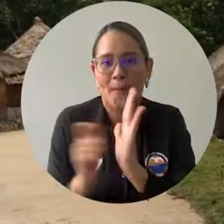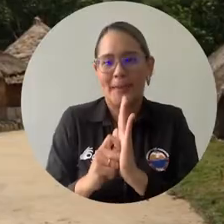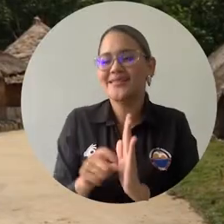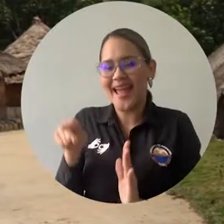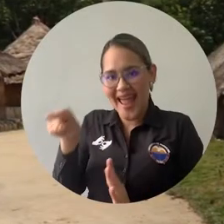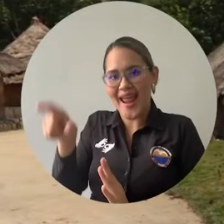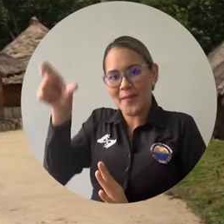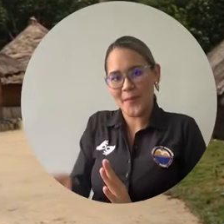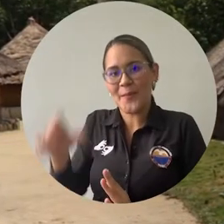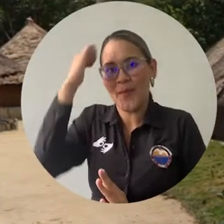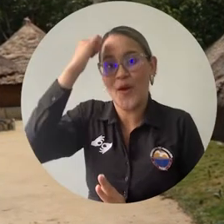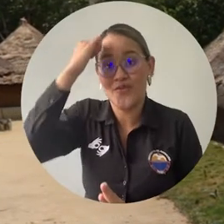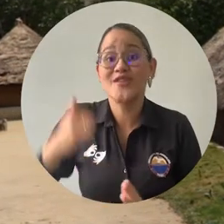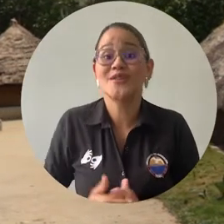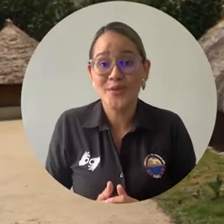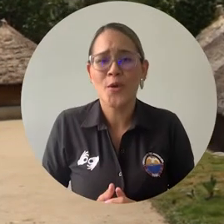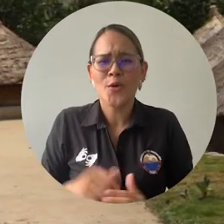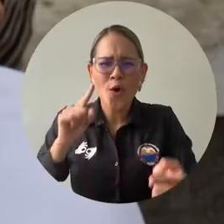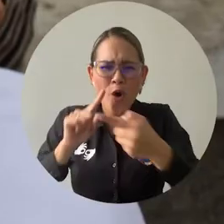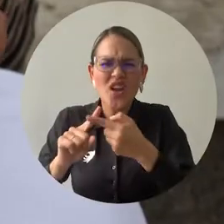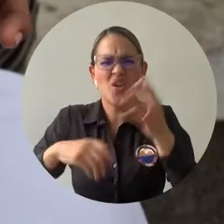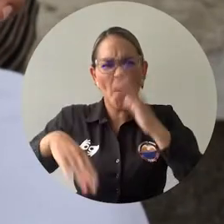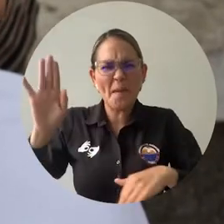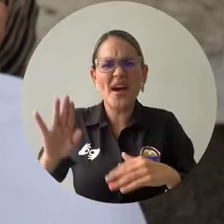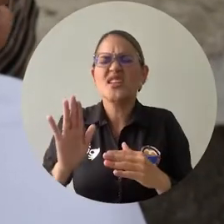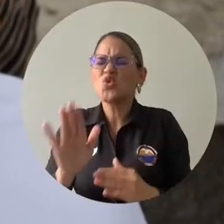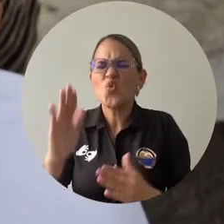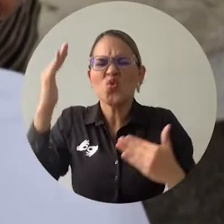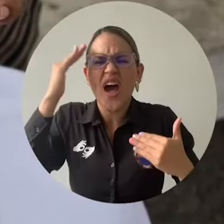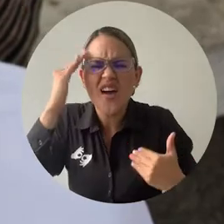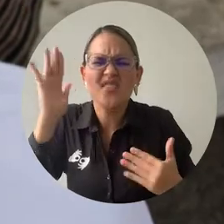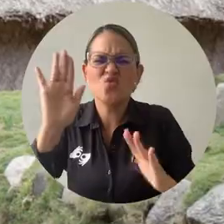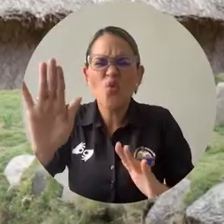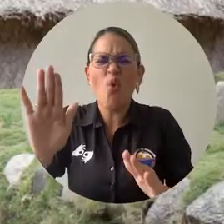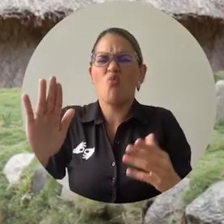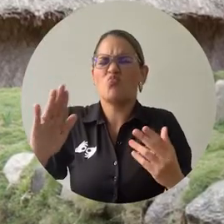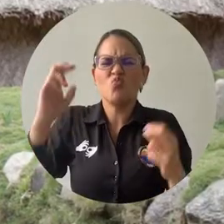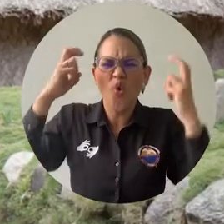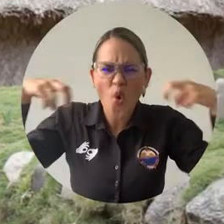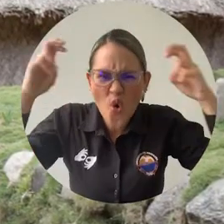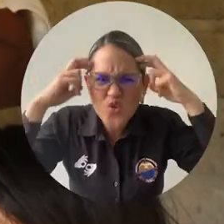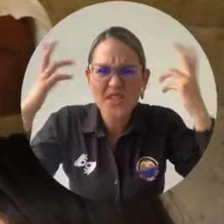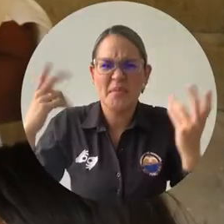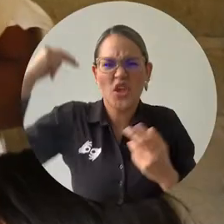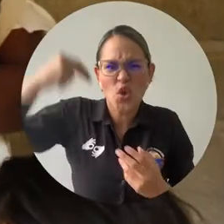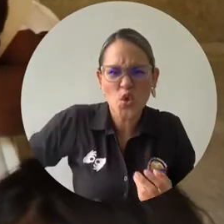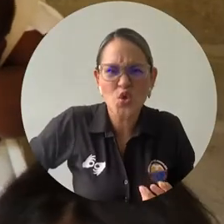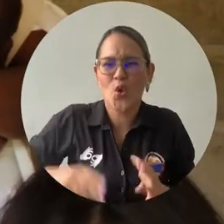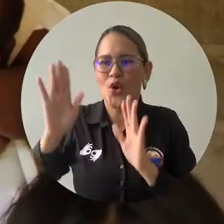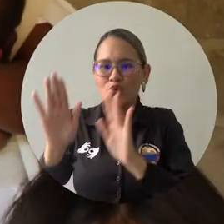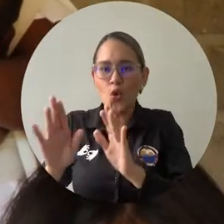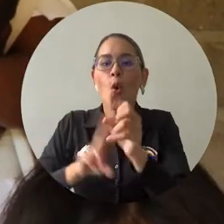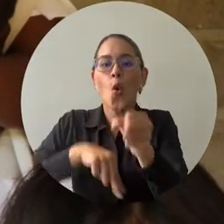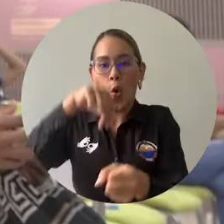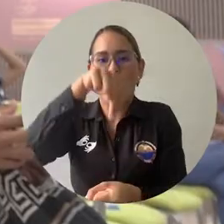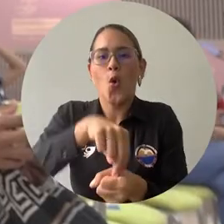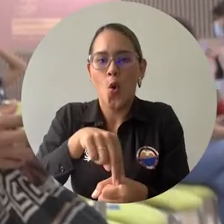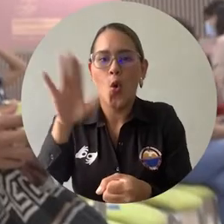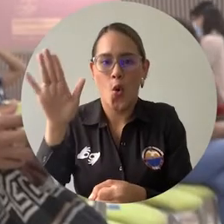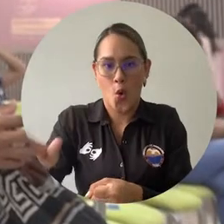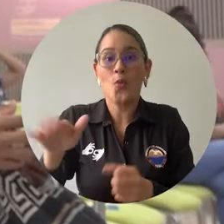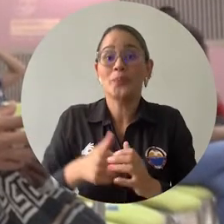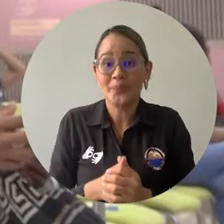estudio, preservación y divulgación de los saberes propios de las etnias y culturas que constituyen la nación colombiana, así como